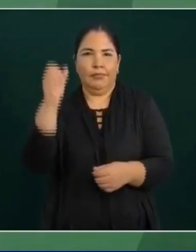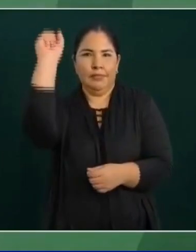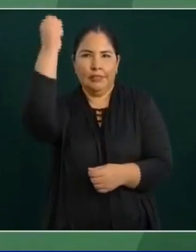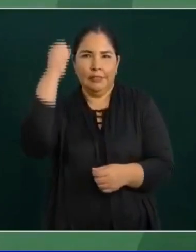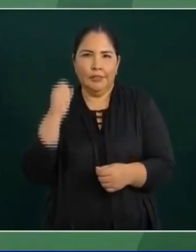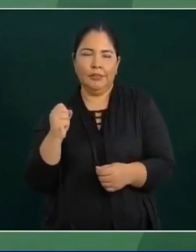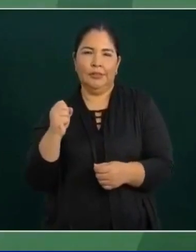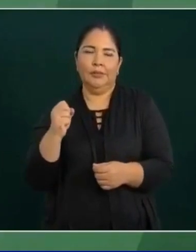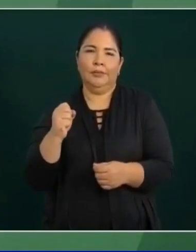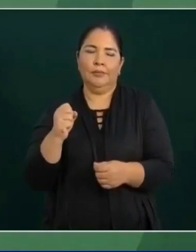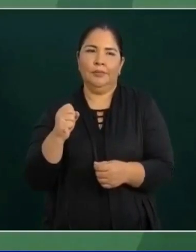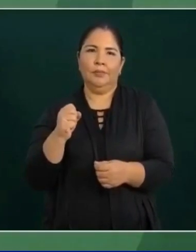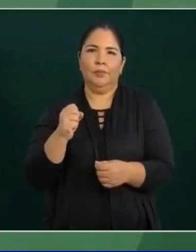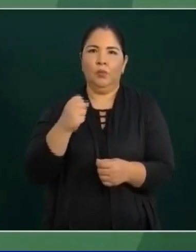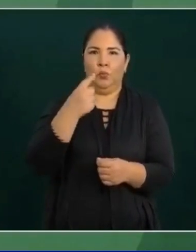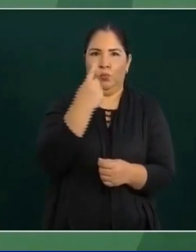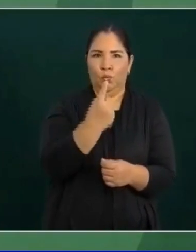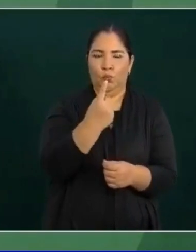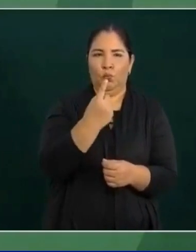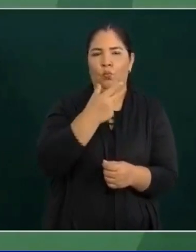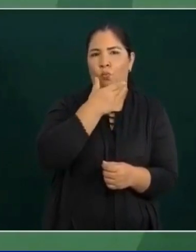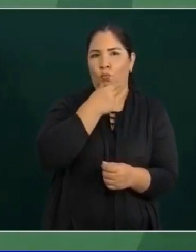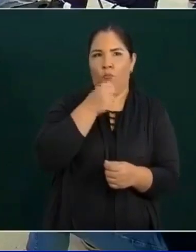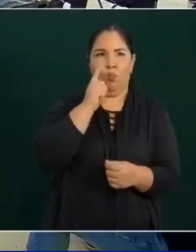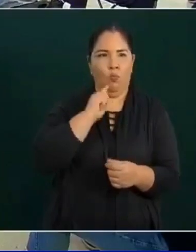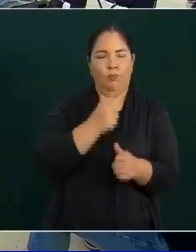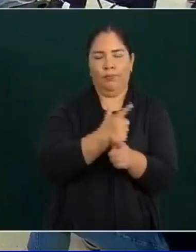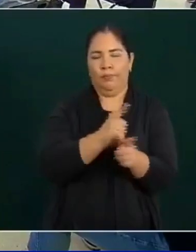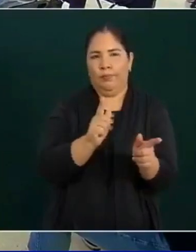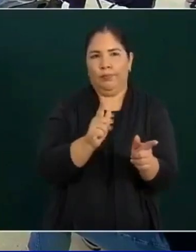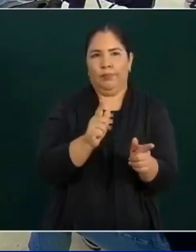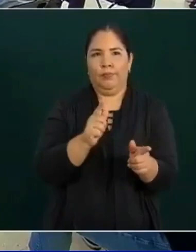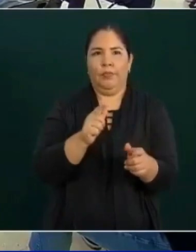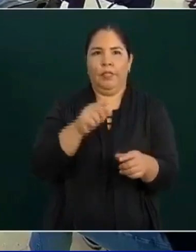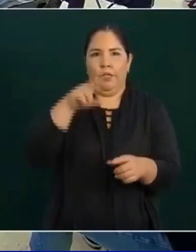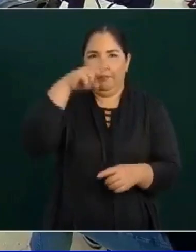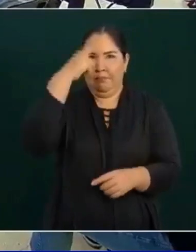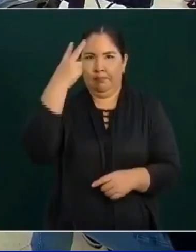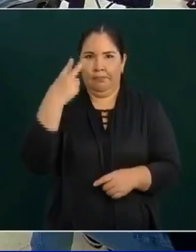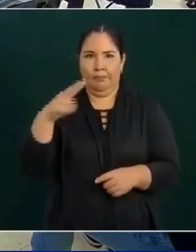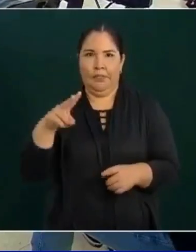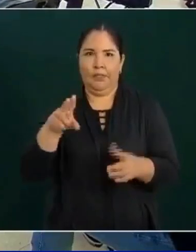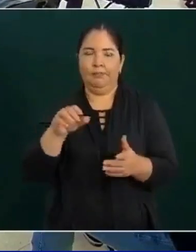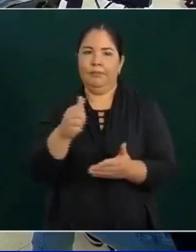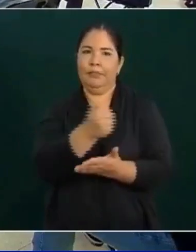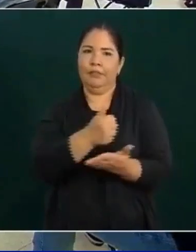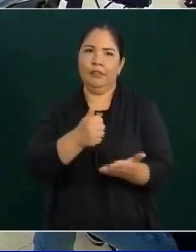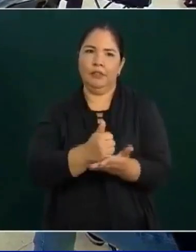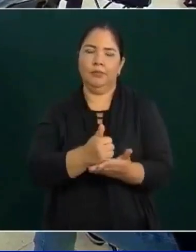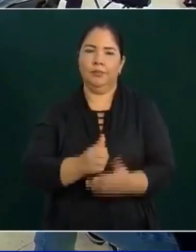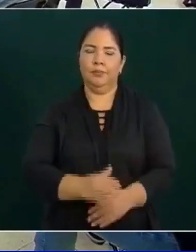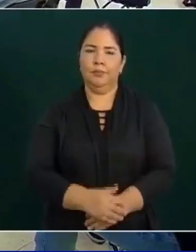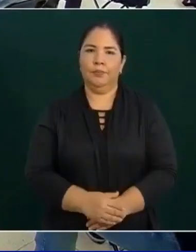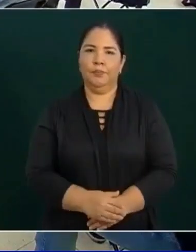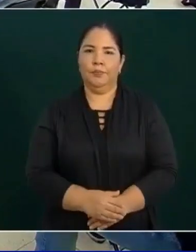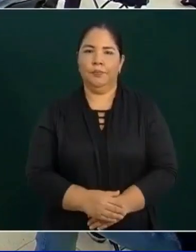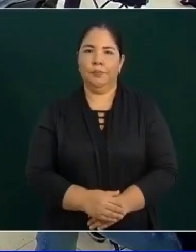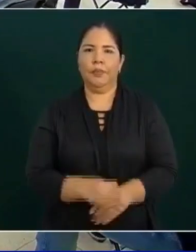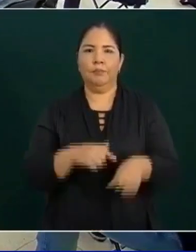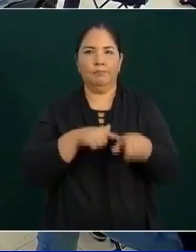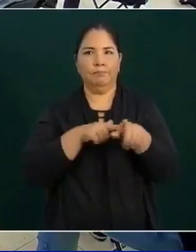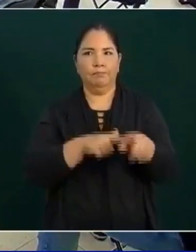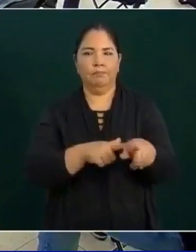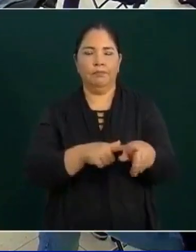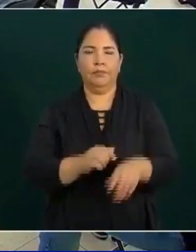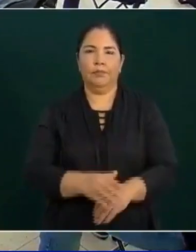un periodista de la Ciudad de México en lo nacional. Contigo,